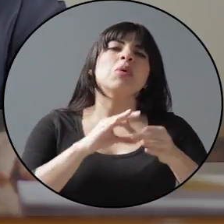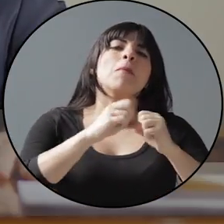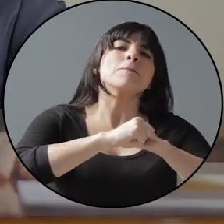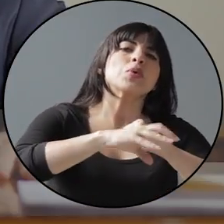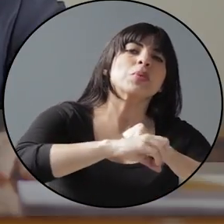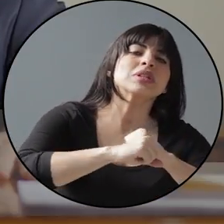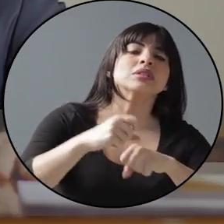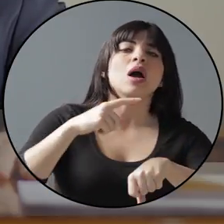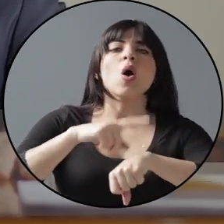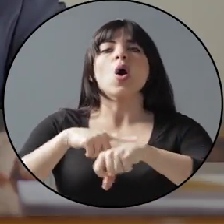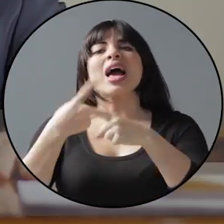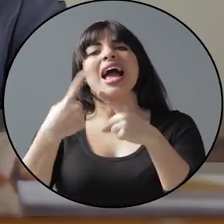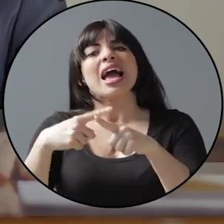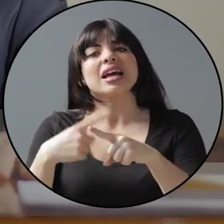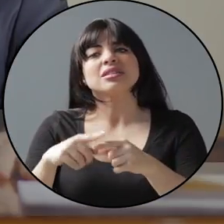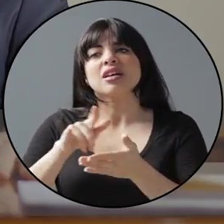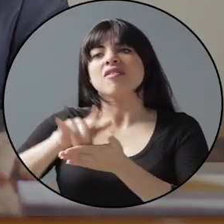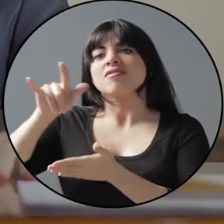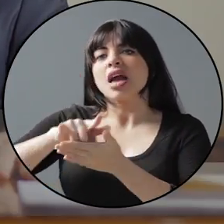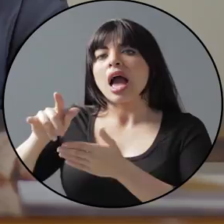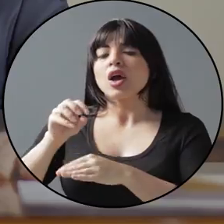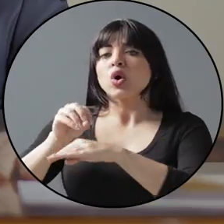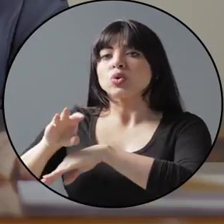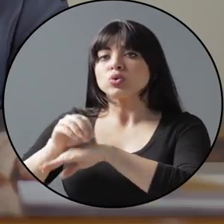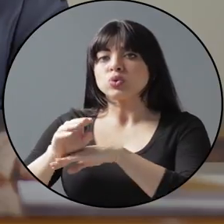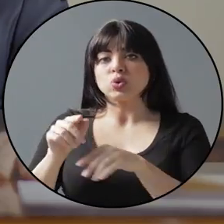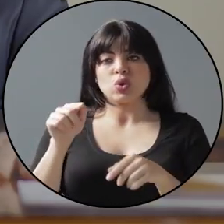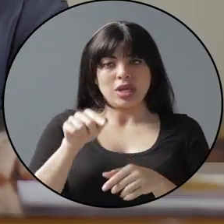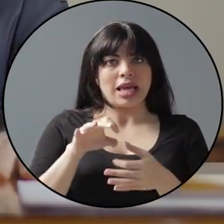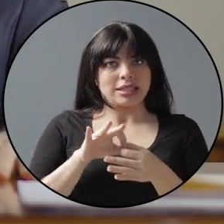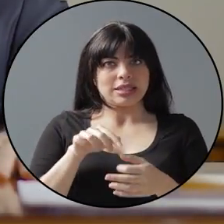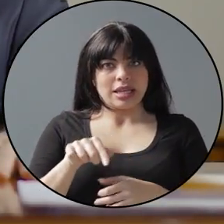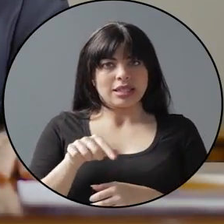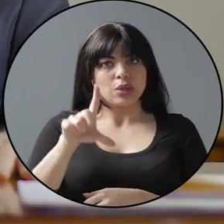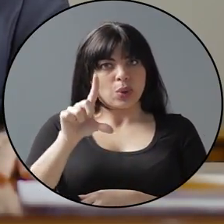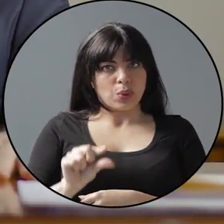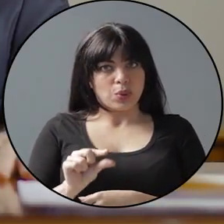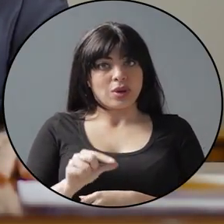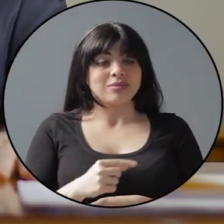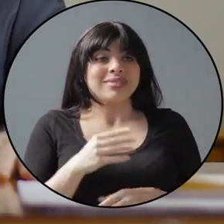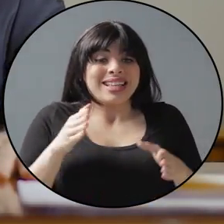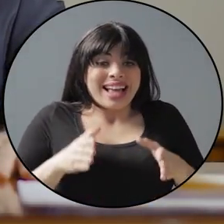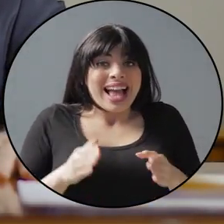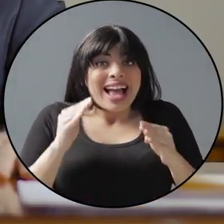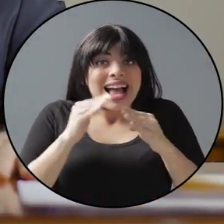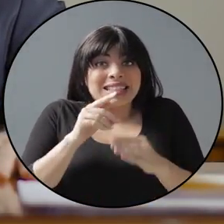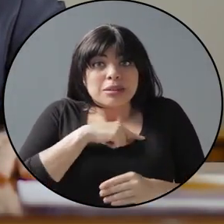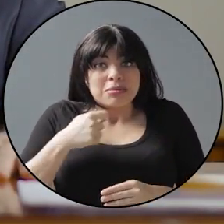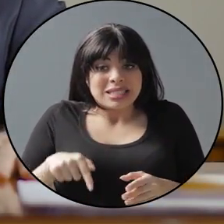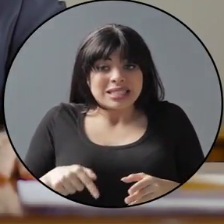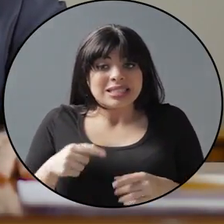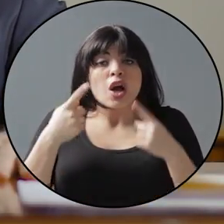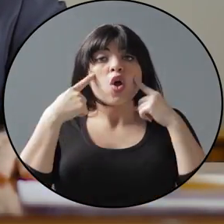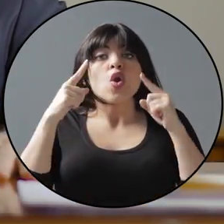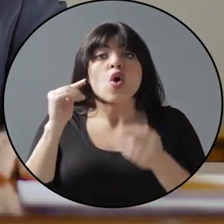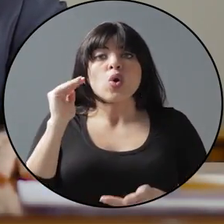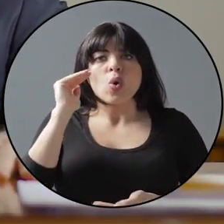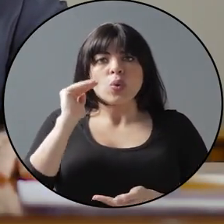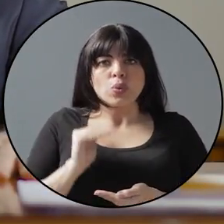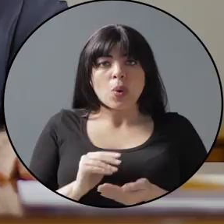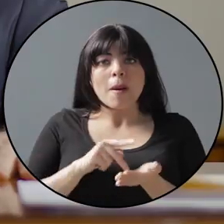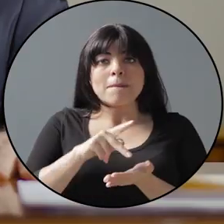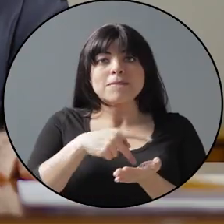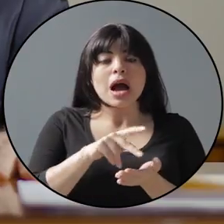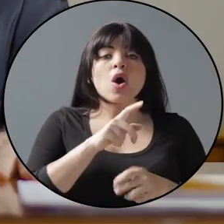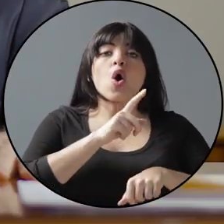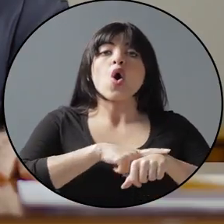publicidad, horas extras, viajes y consultorías. Solo la Presidencia logró reducir el